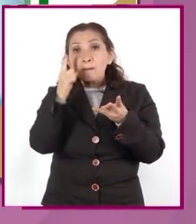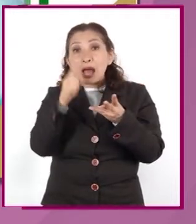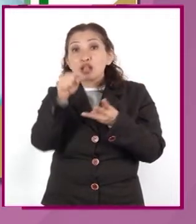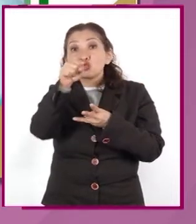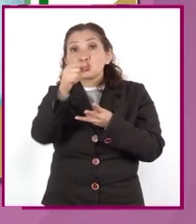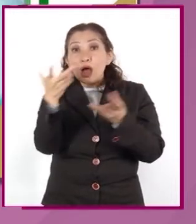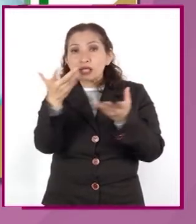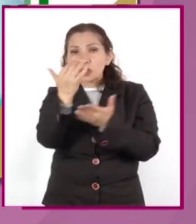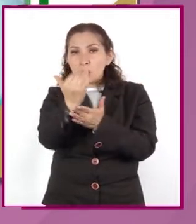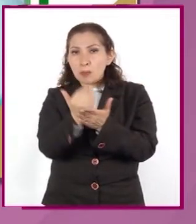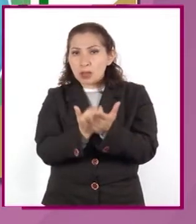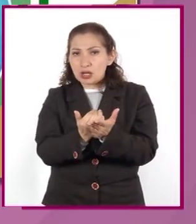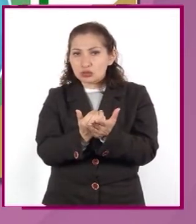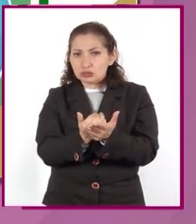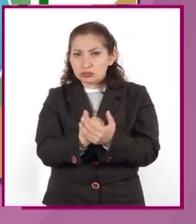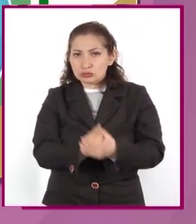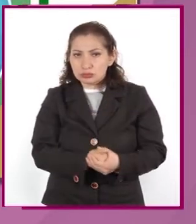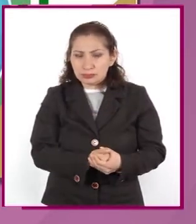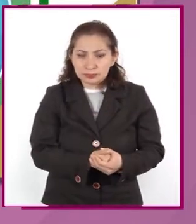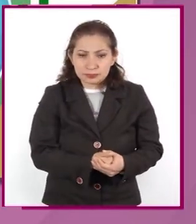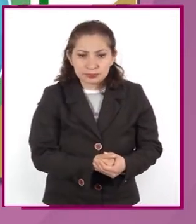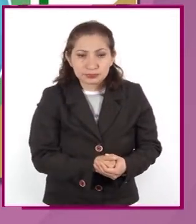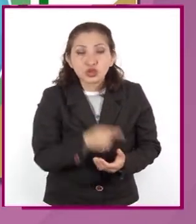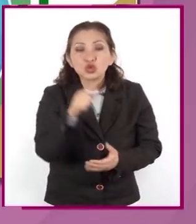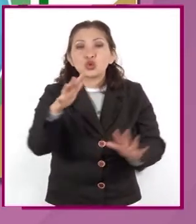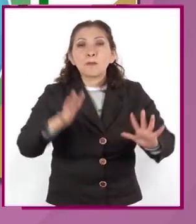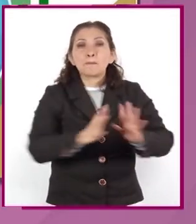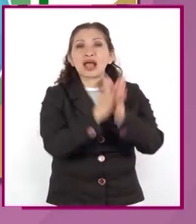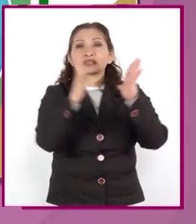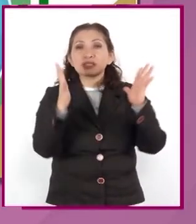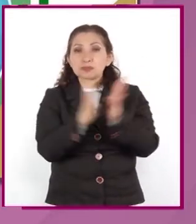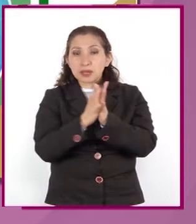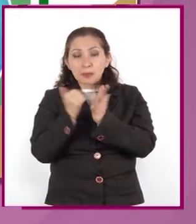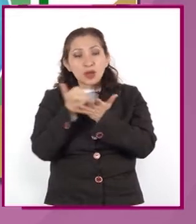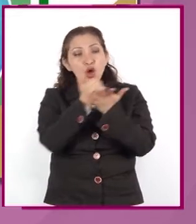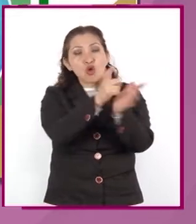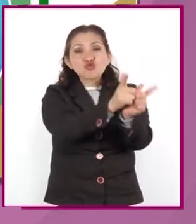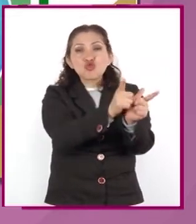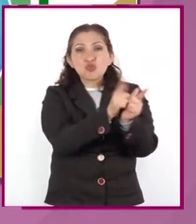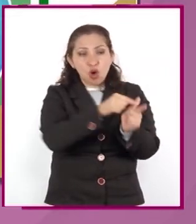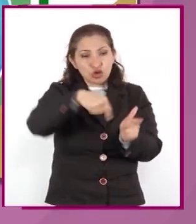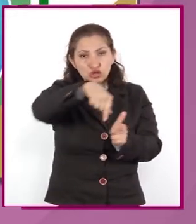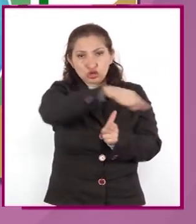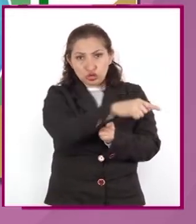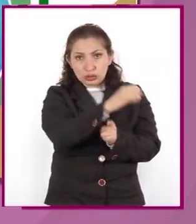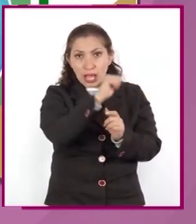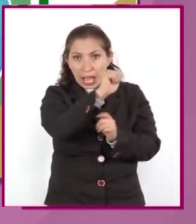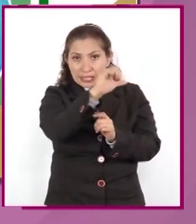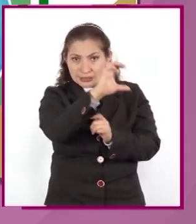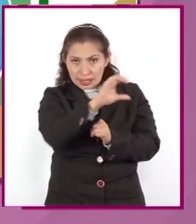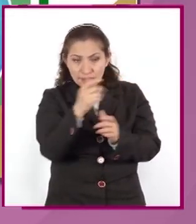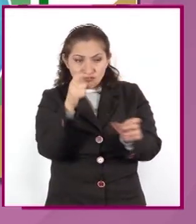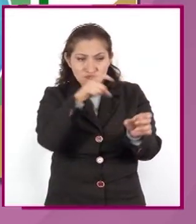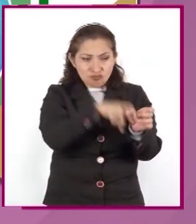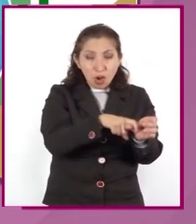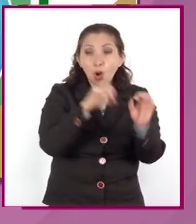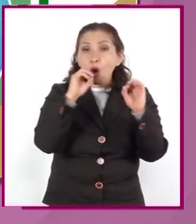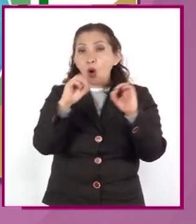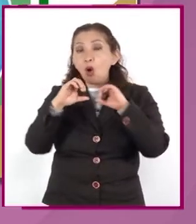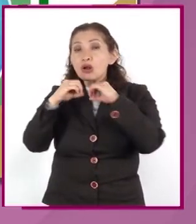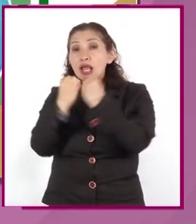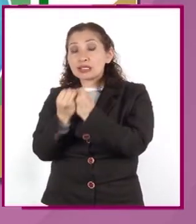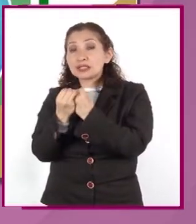disminuir nuestro impacto. Participen. Pueden unirse con grupos organizados de la sociedad civil o con